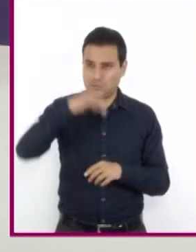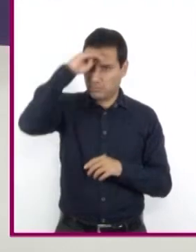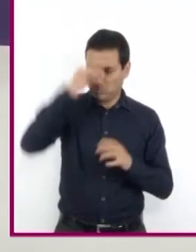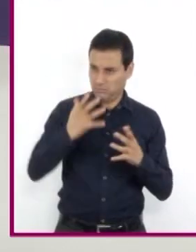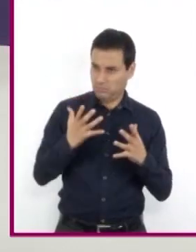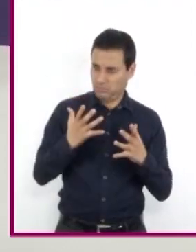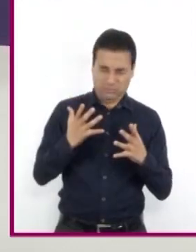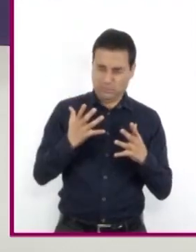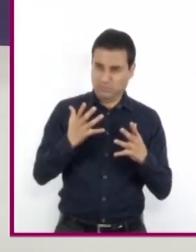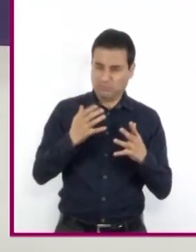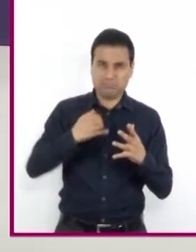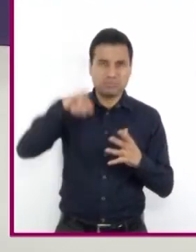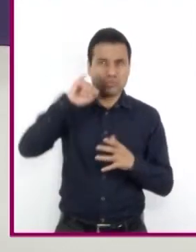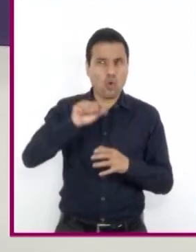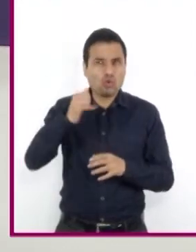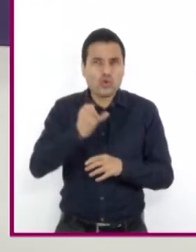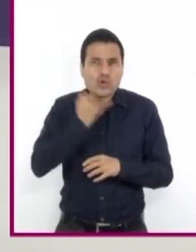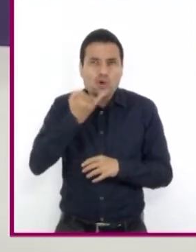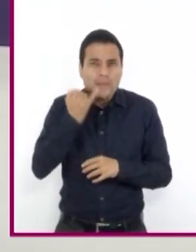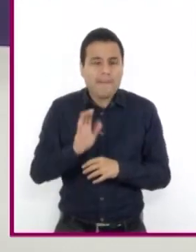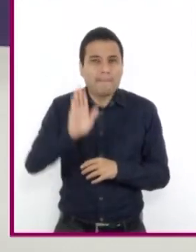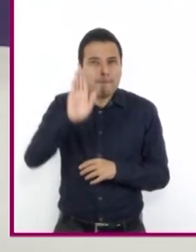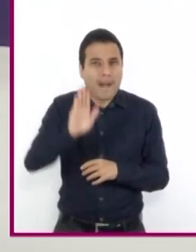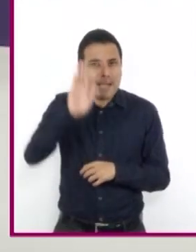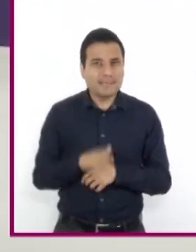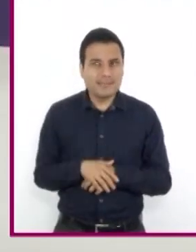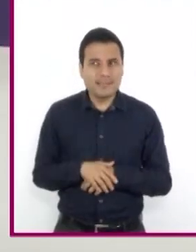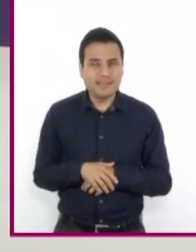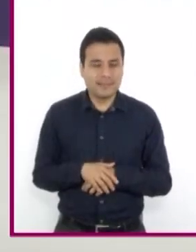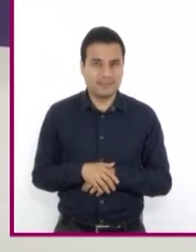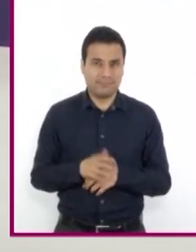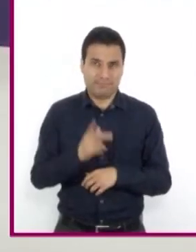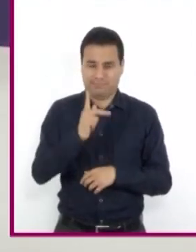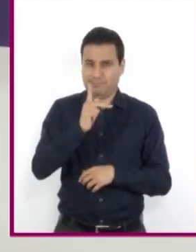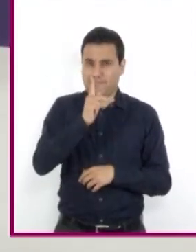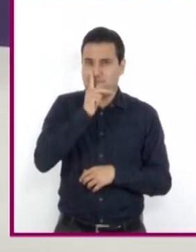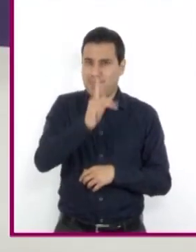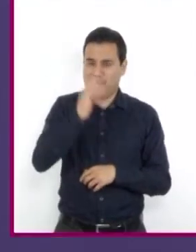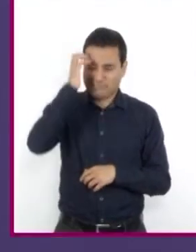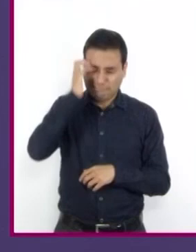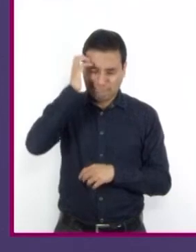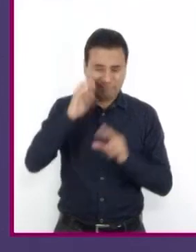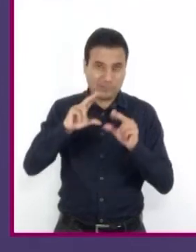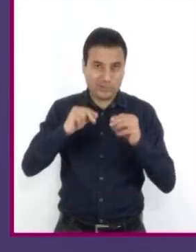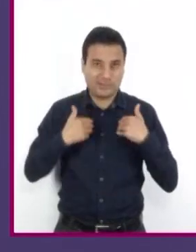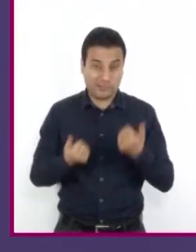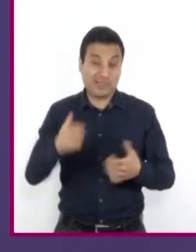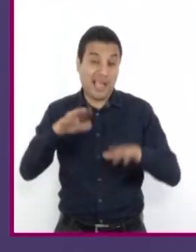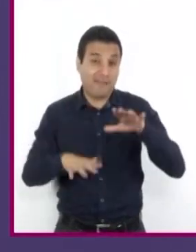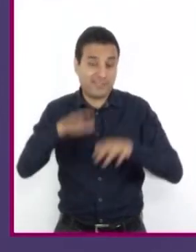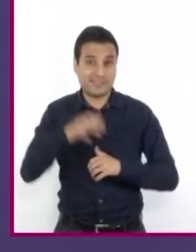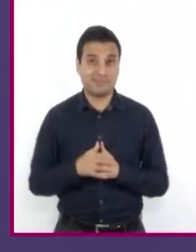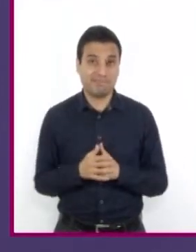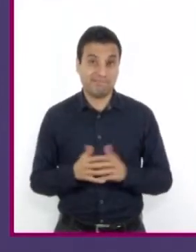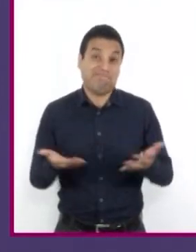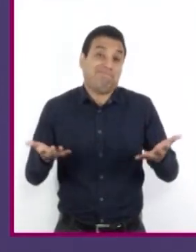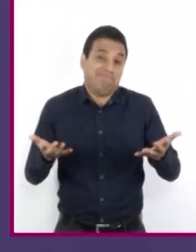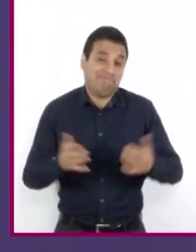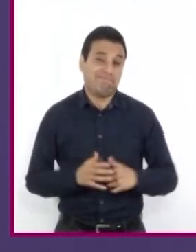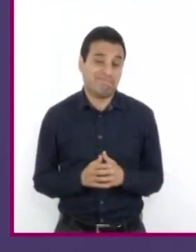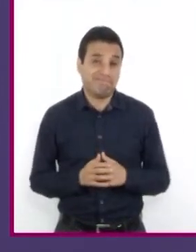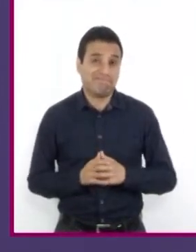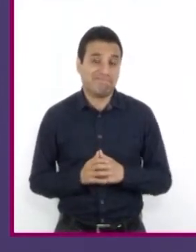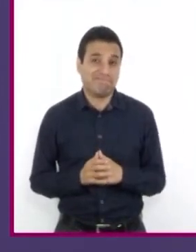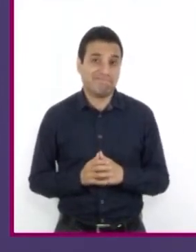entendiendo, ya que varias expresiones pueden estar fuera de contexto. Quizá hasta sería extraño para